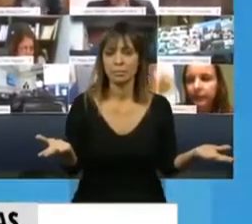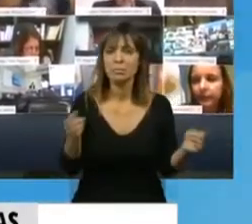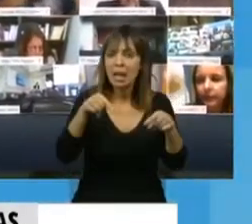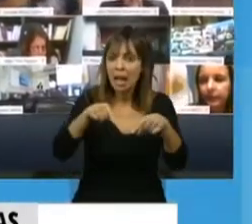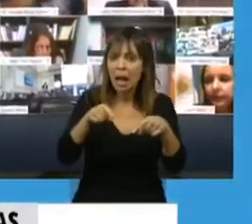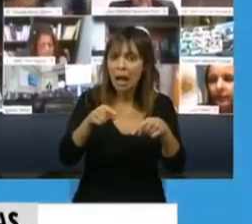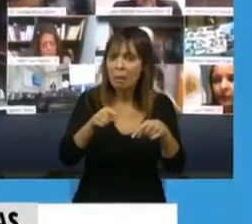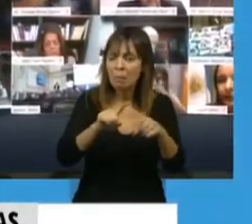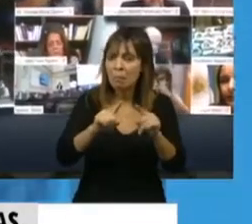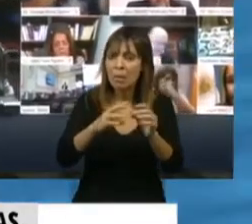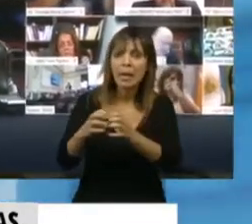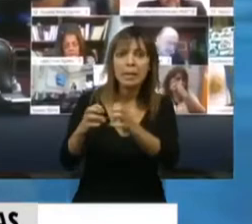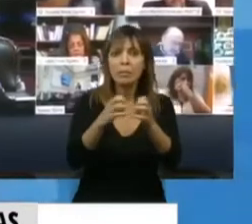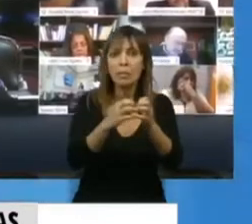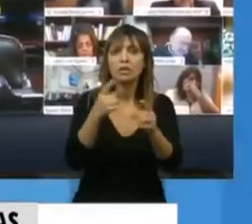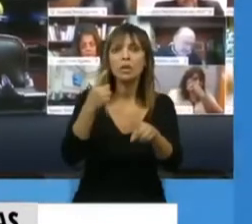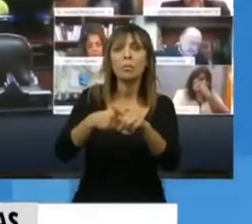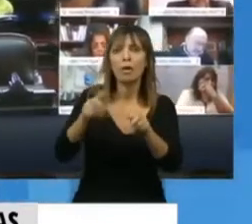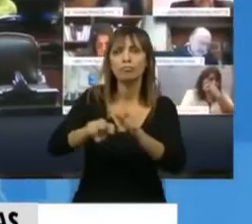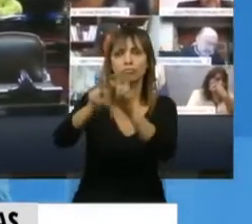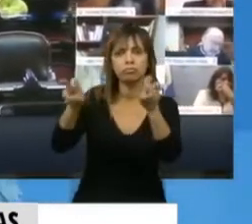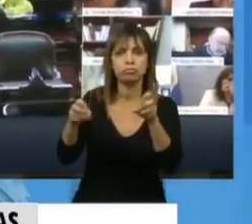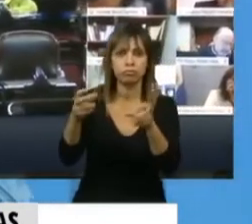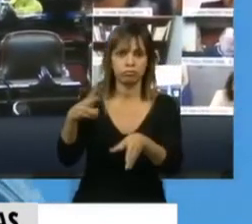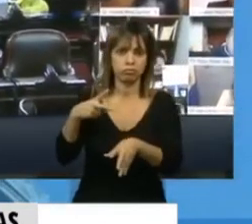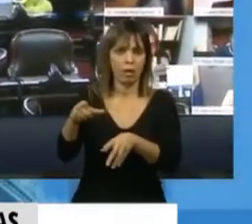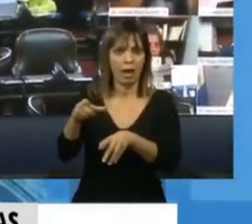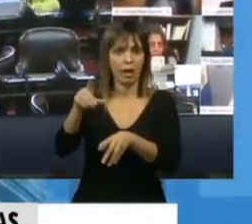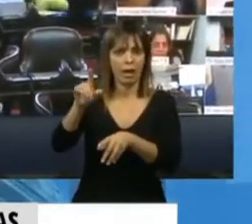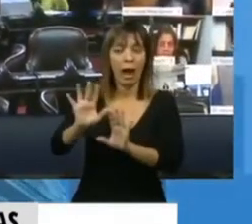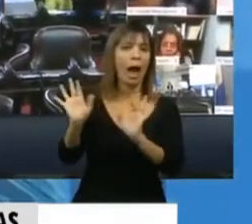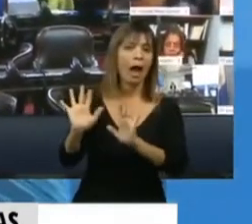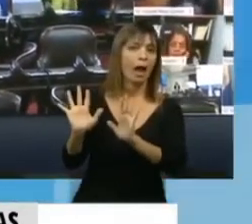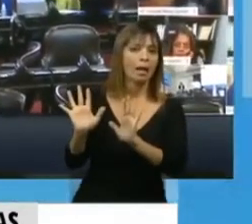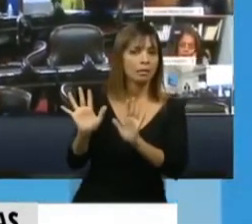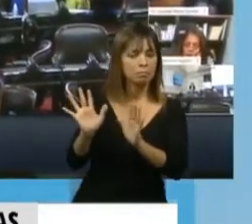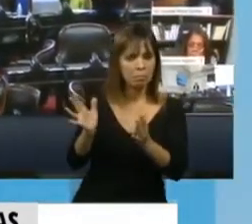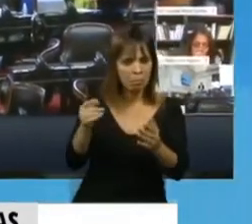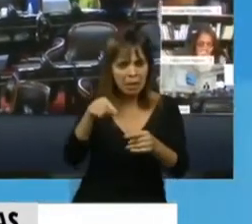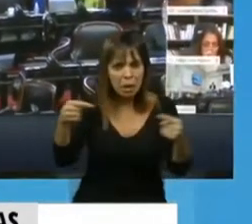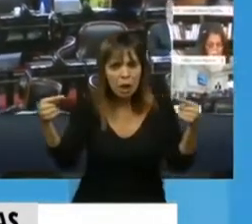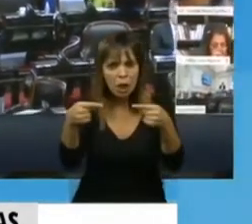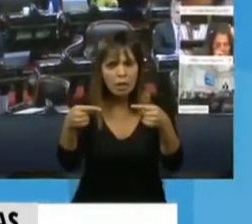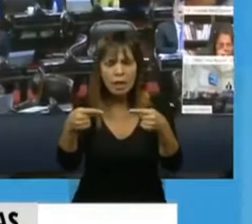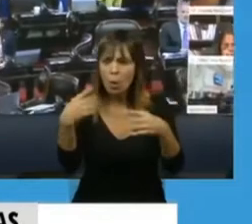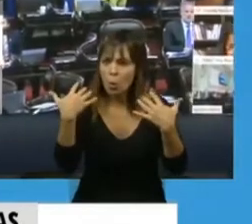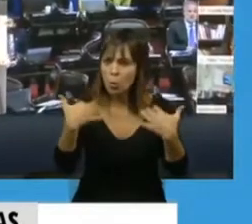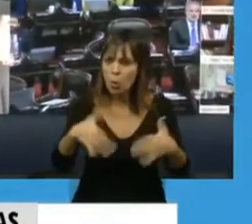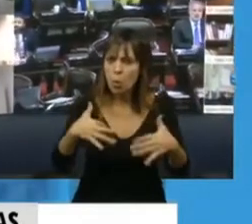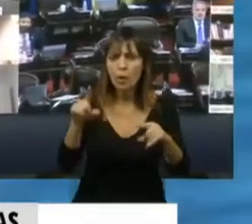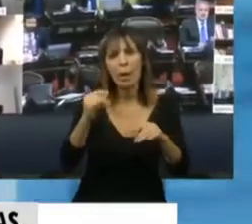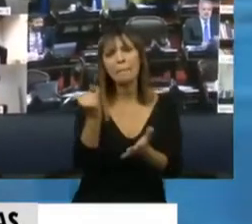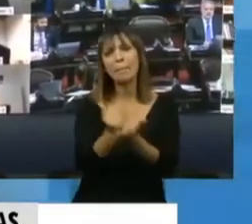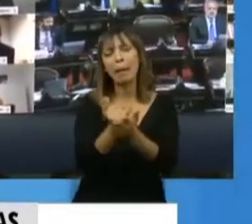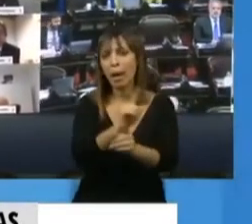discutir un impuesto a las grandes fortunas. Esta contradicción es muy profunda, no es un hecho menor,